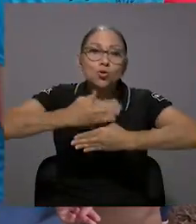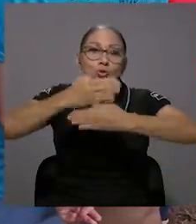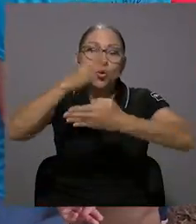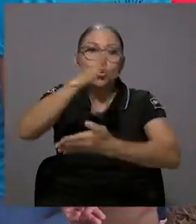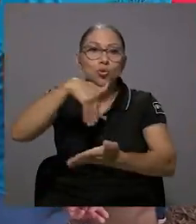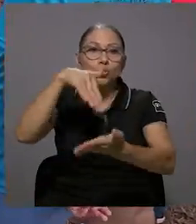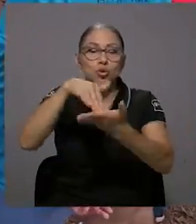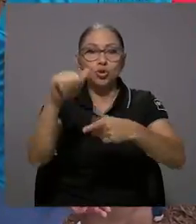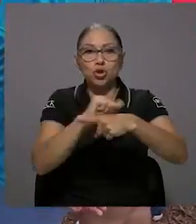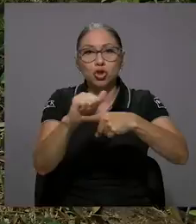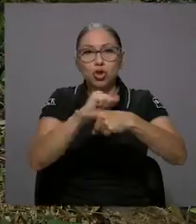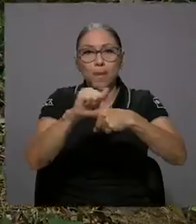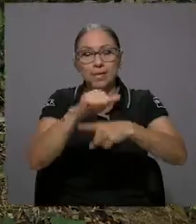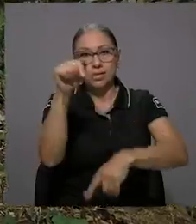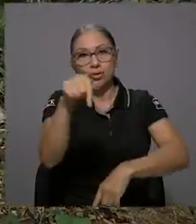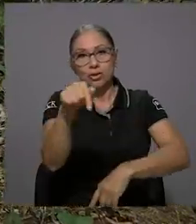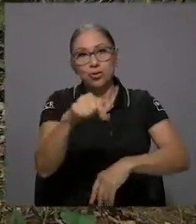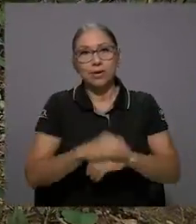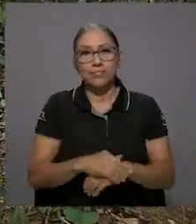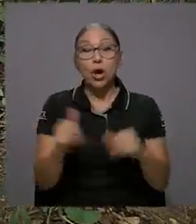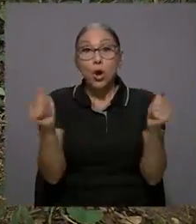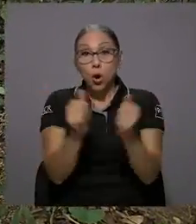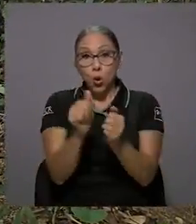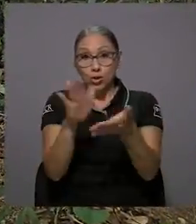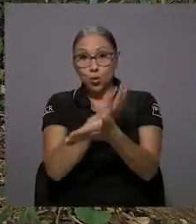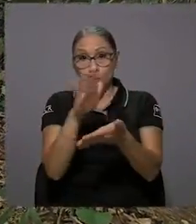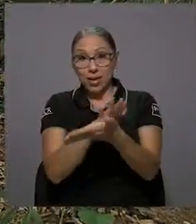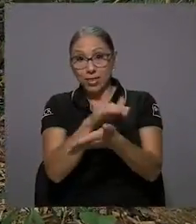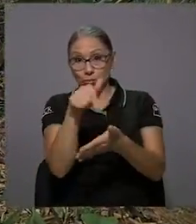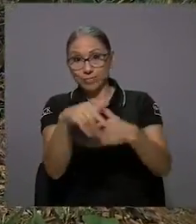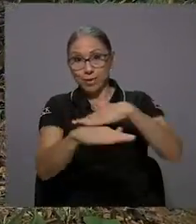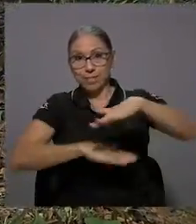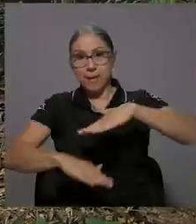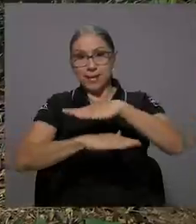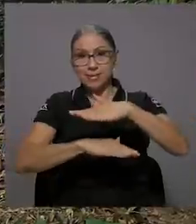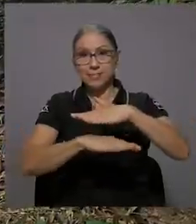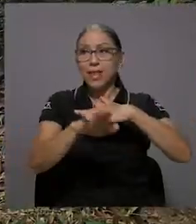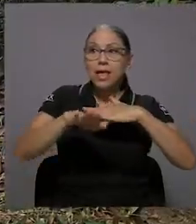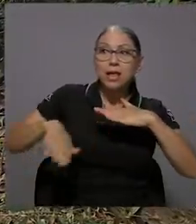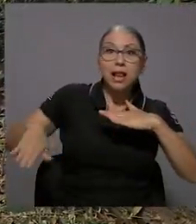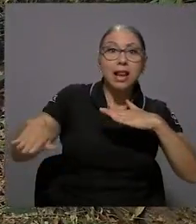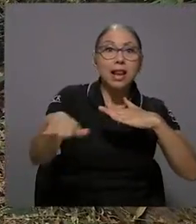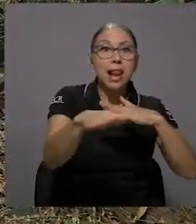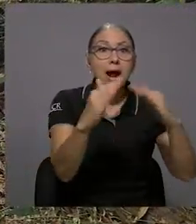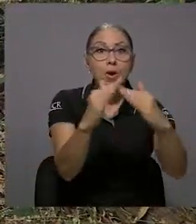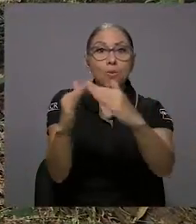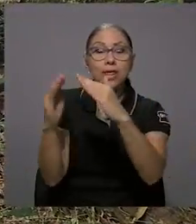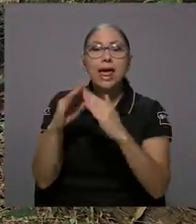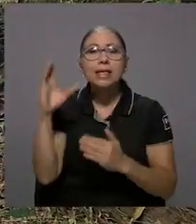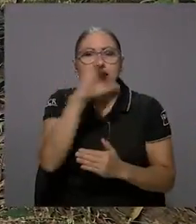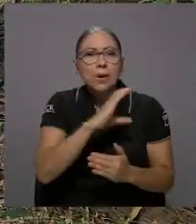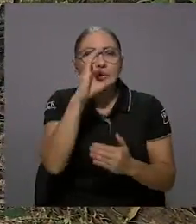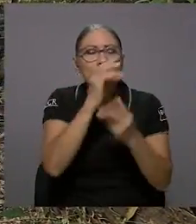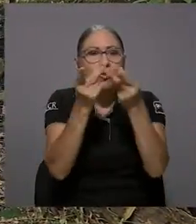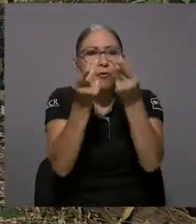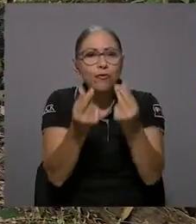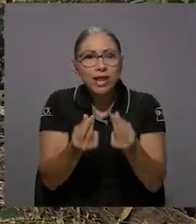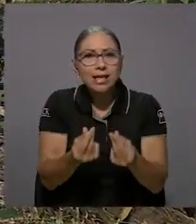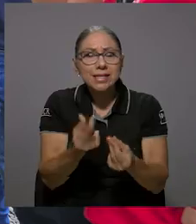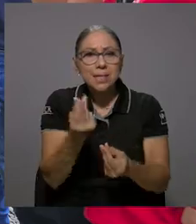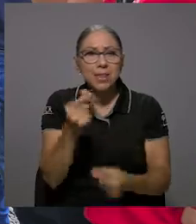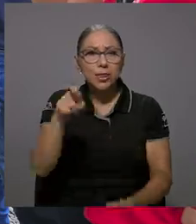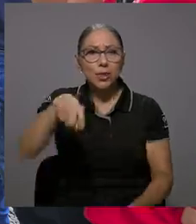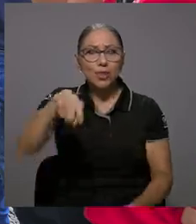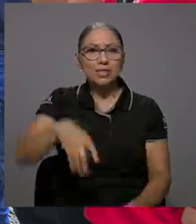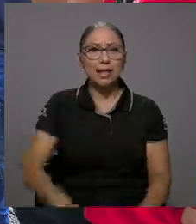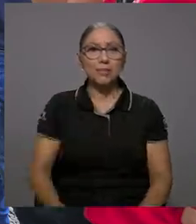elaboraron un perfil de proyecto para la construcción de un centro de capacitación en la zona. A partir de ese documento,